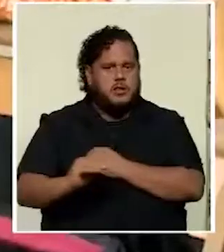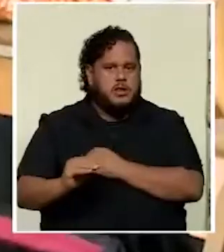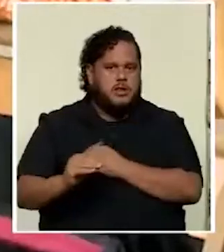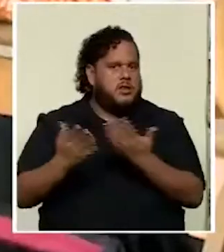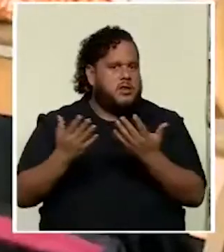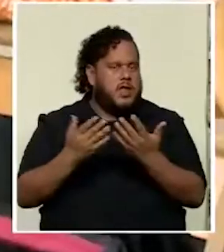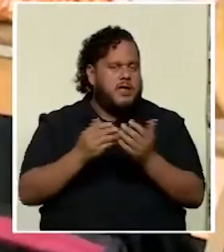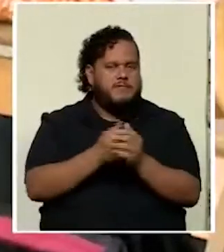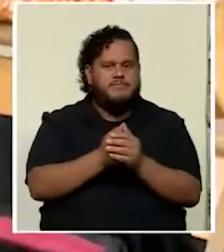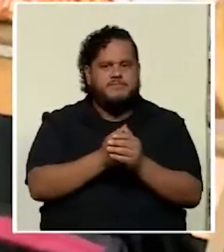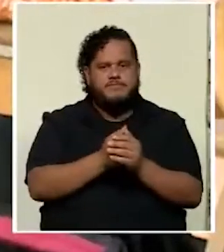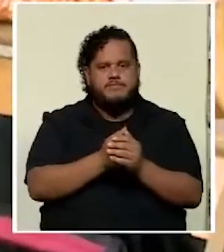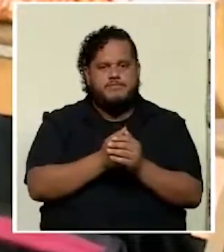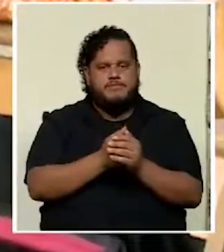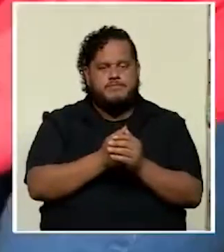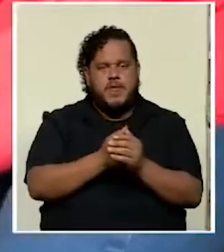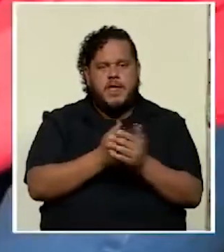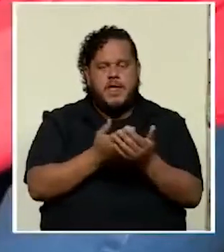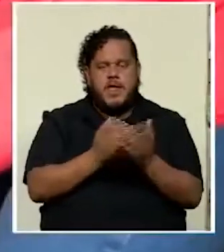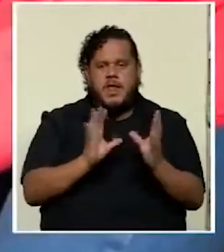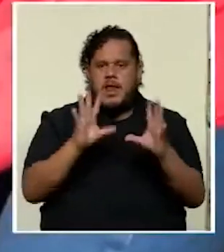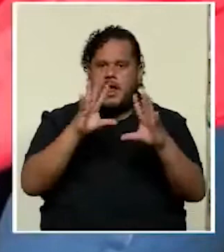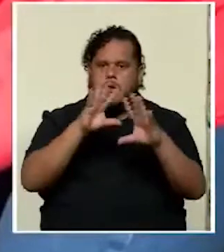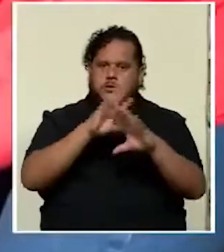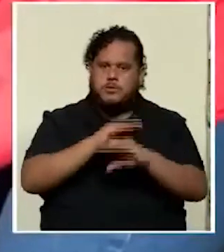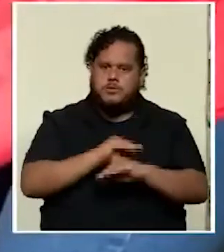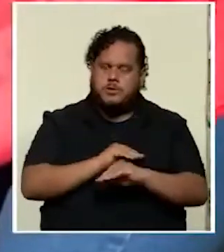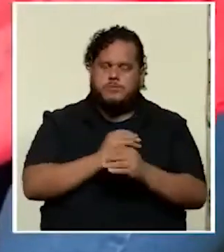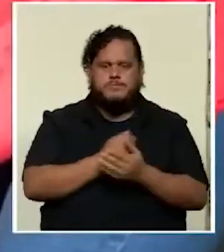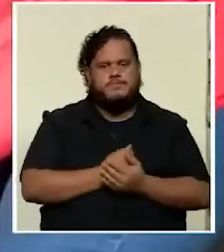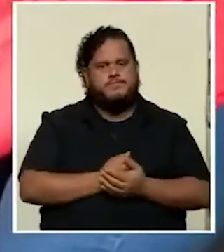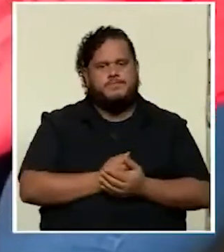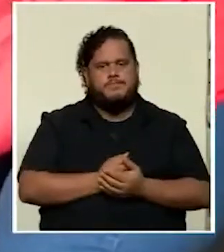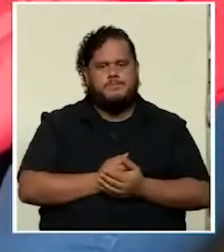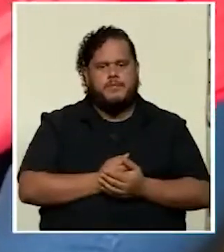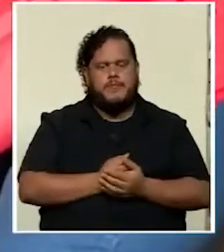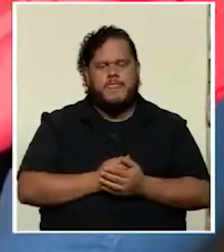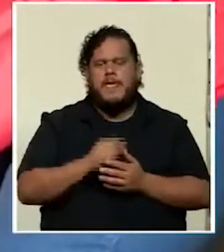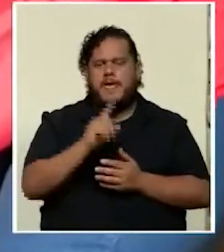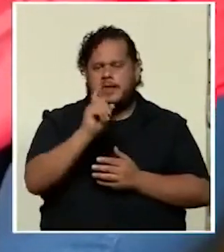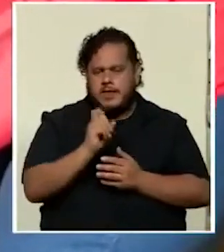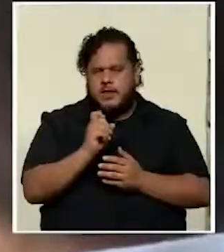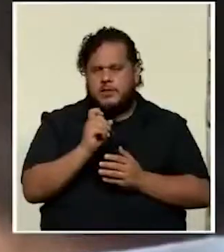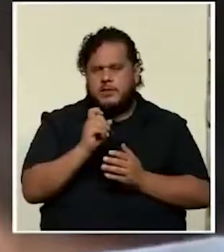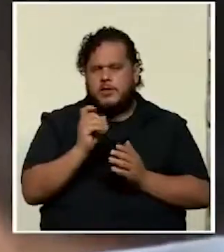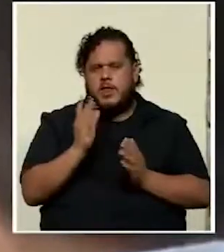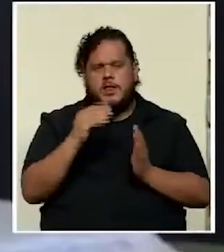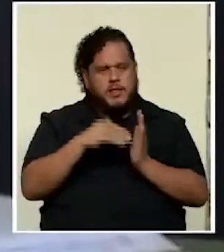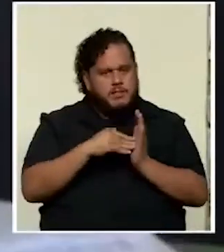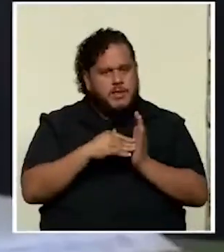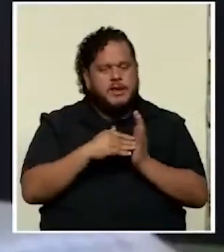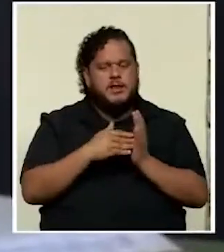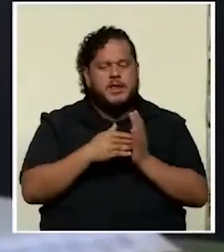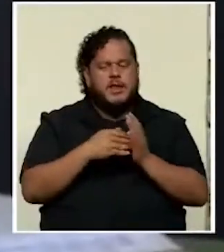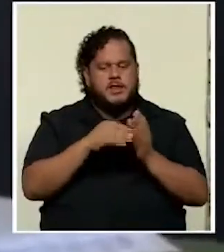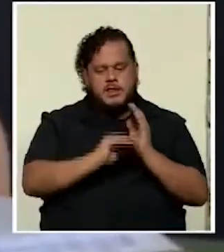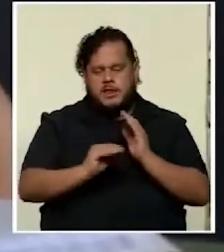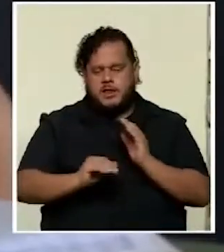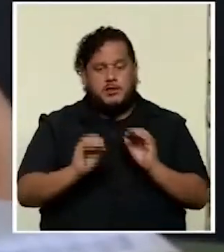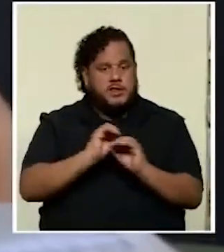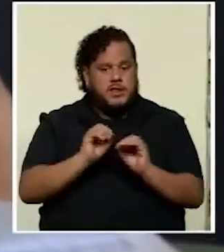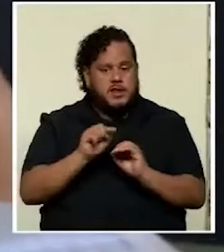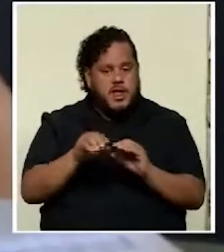literalmente en la oscuridad. Cientos de miles de niños que sin esa educación